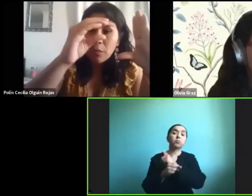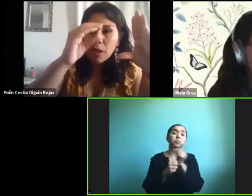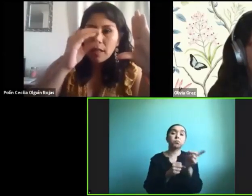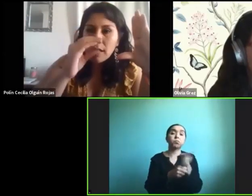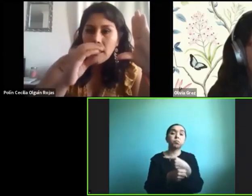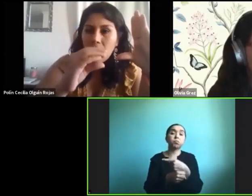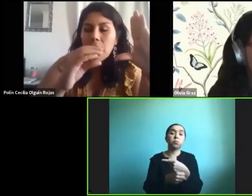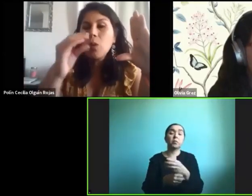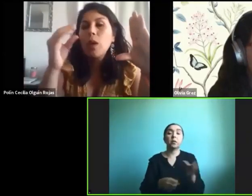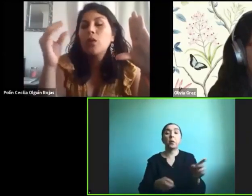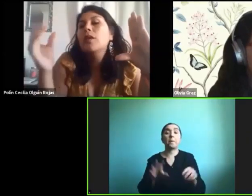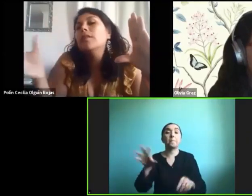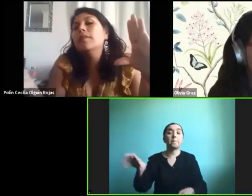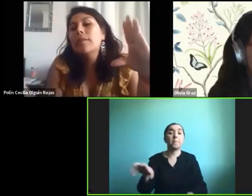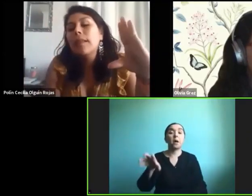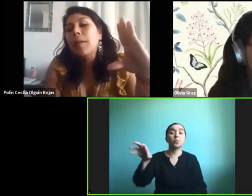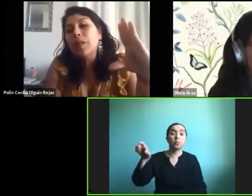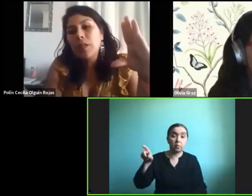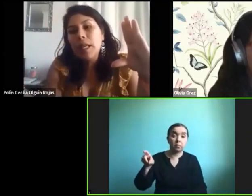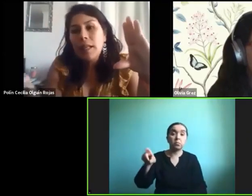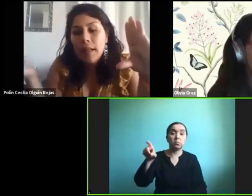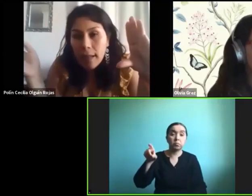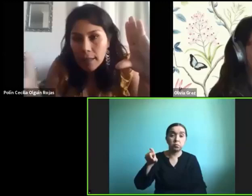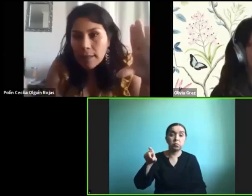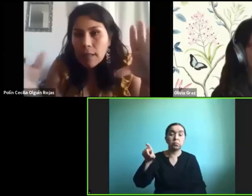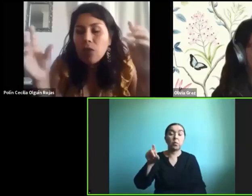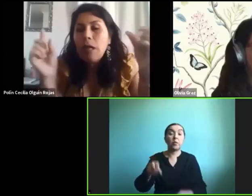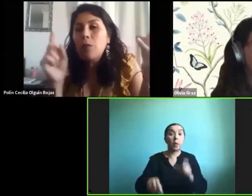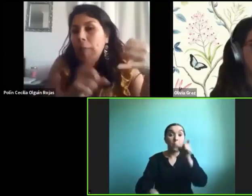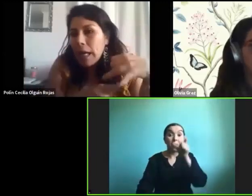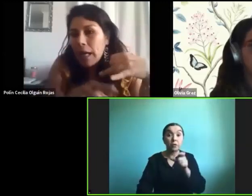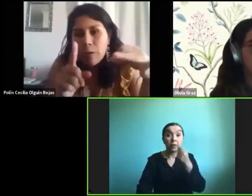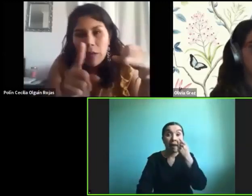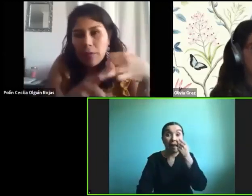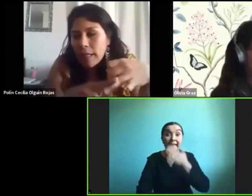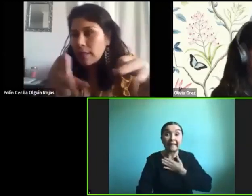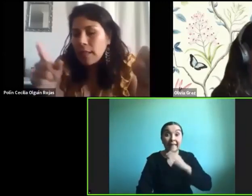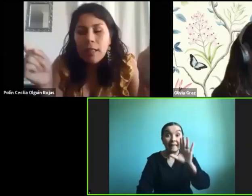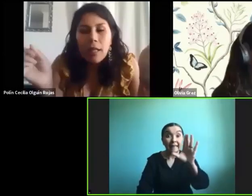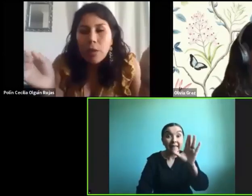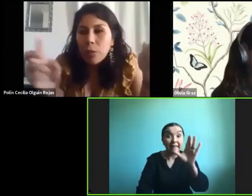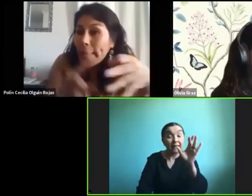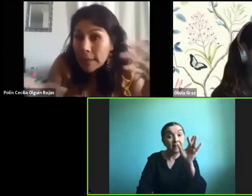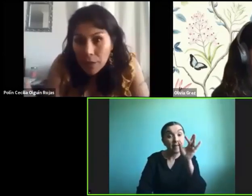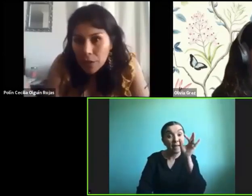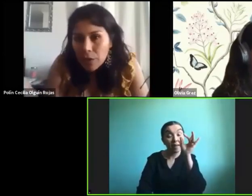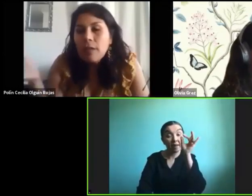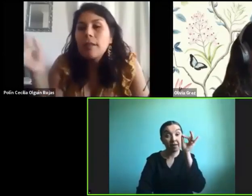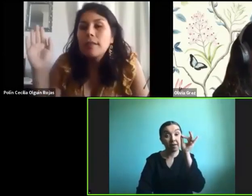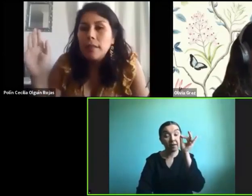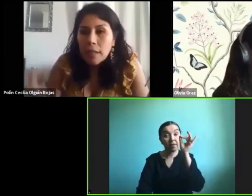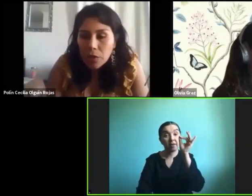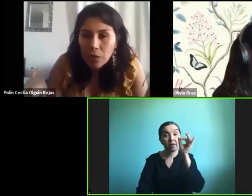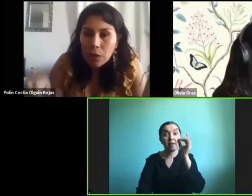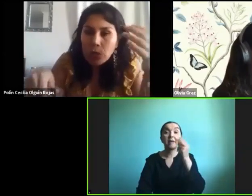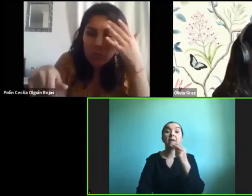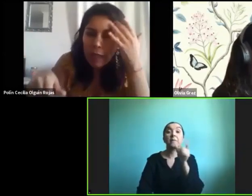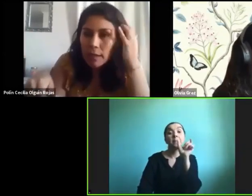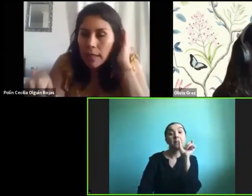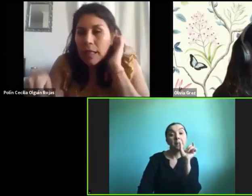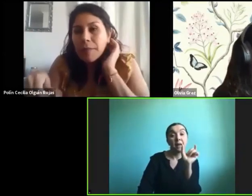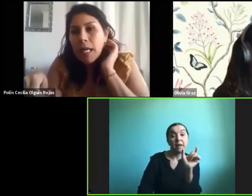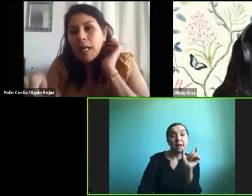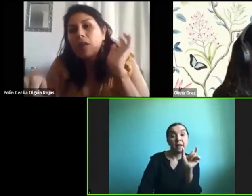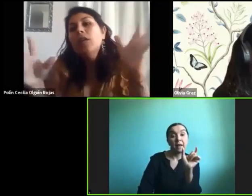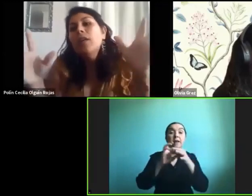casilla por casilla y cuando la persona quiera seleccionar una palabra una frase una canción selecciona un